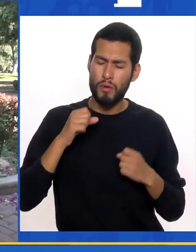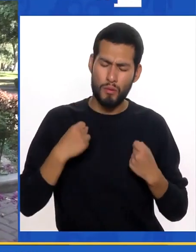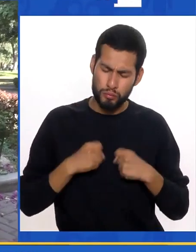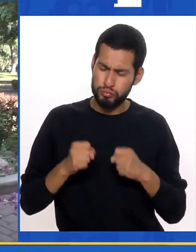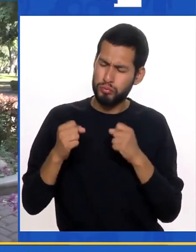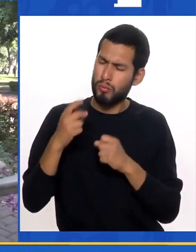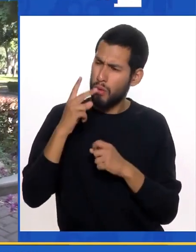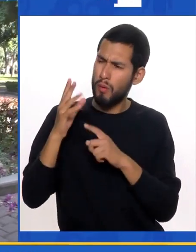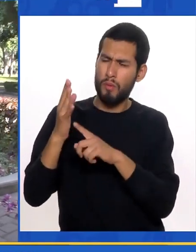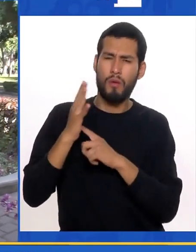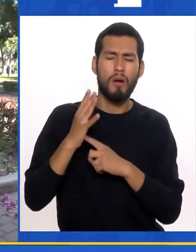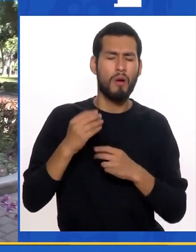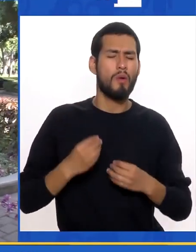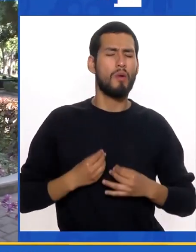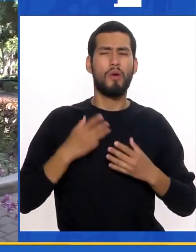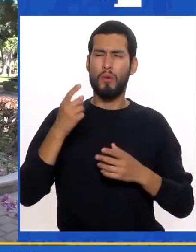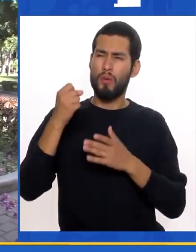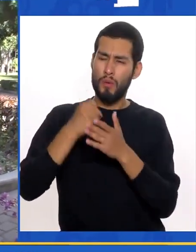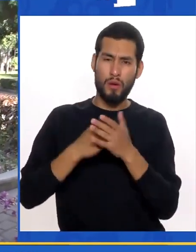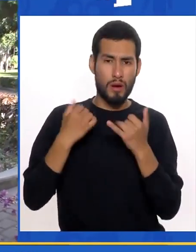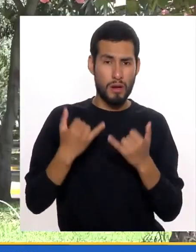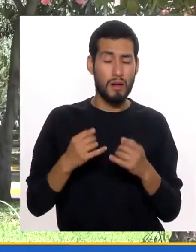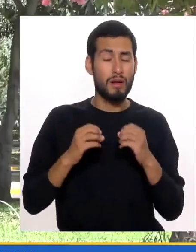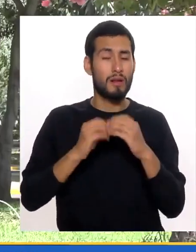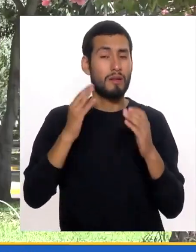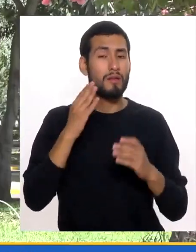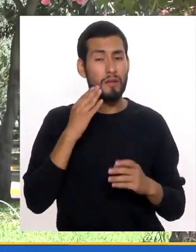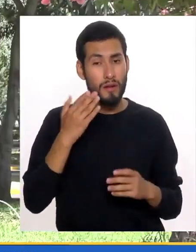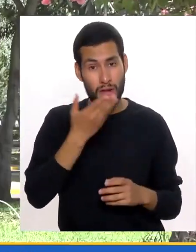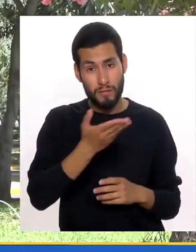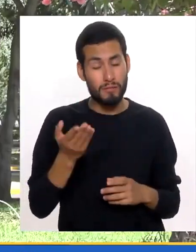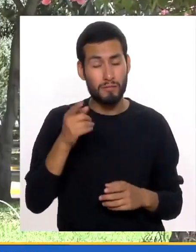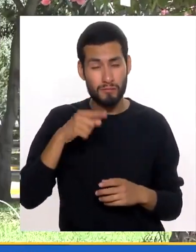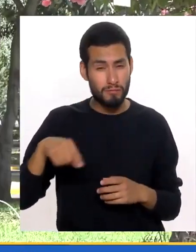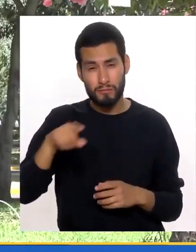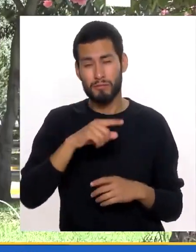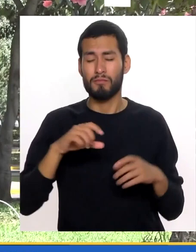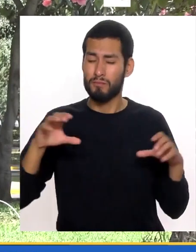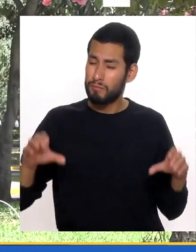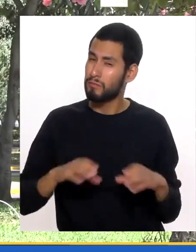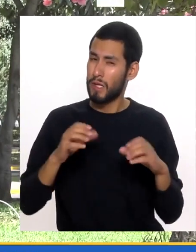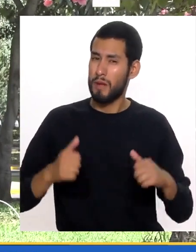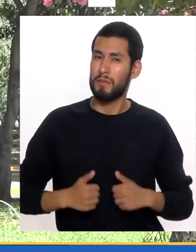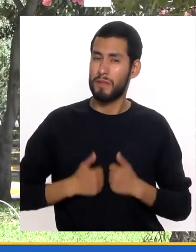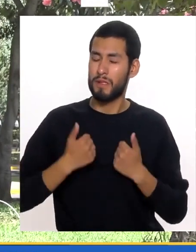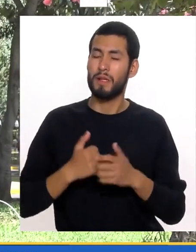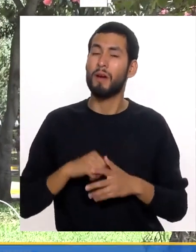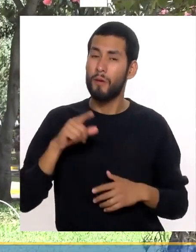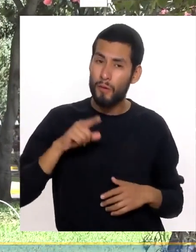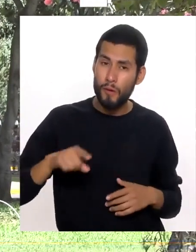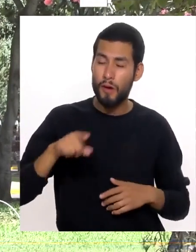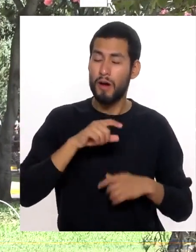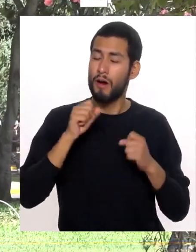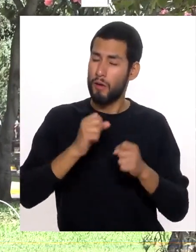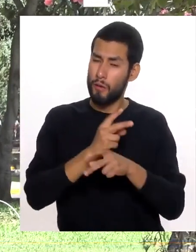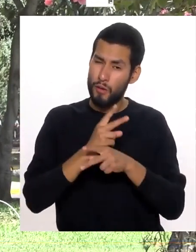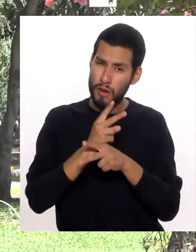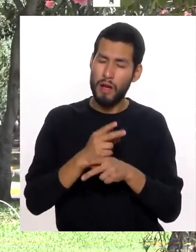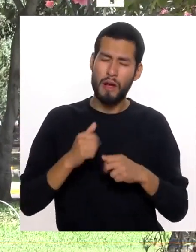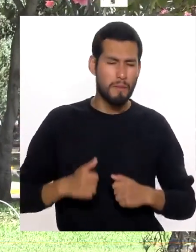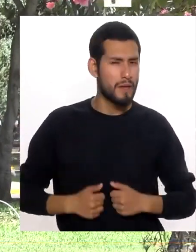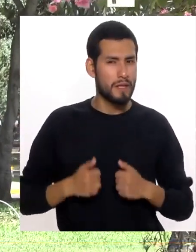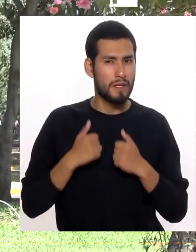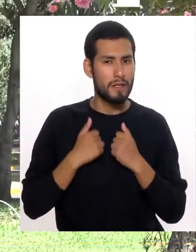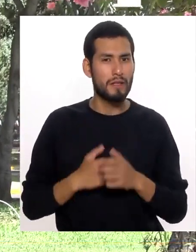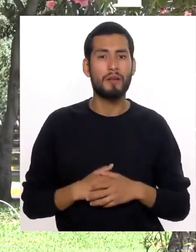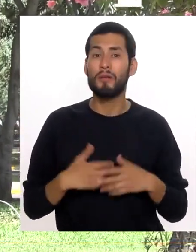Que nos inspiran Su lucha Es nuestra lucha En este día De la madre A ustedes Que son hacedoras De vida Ustedes